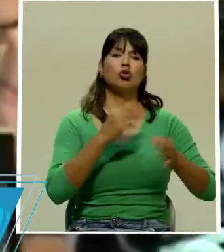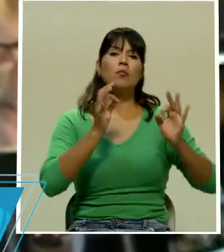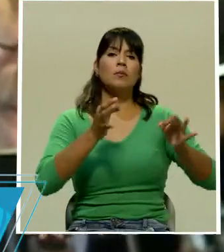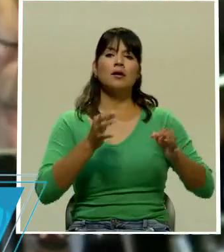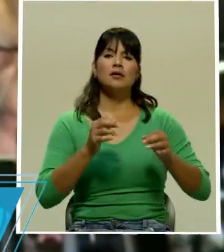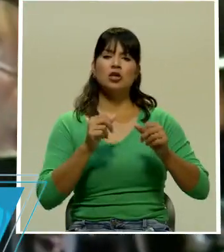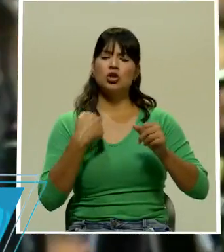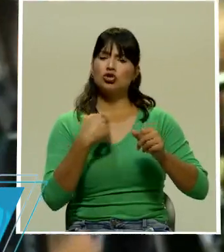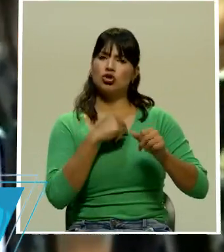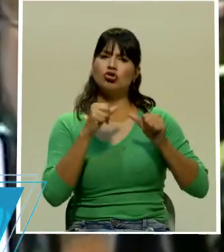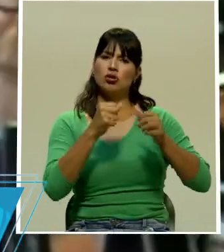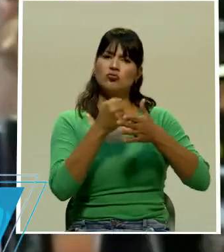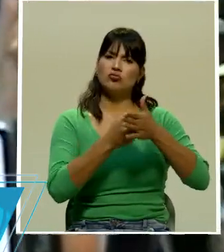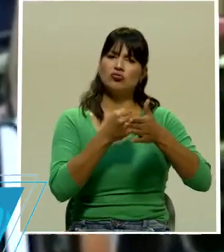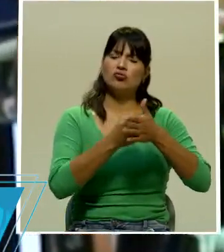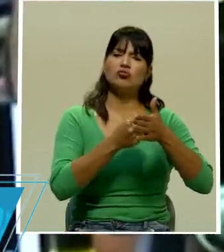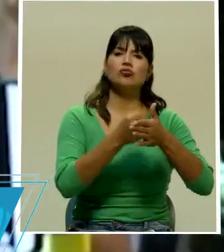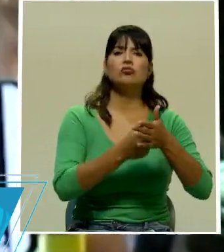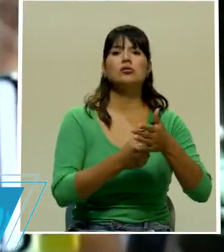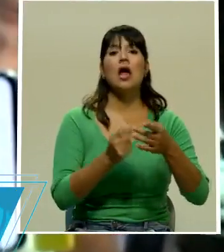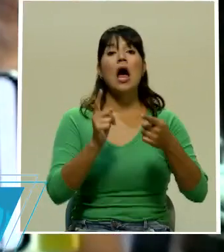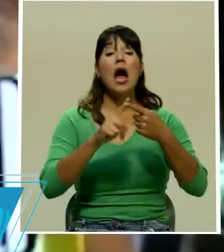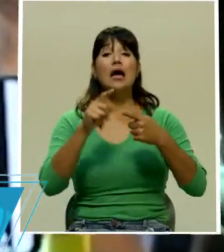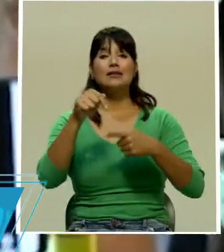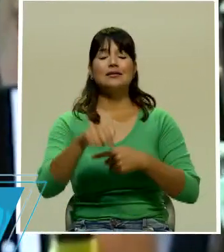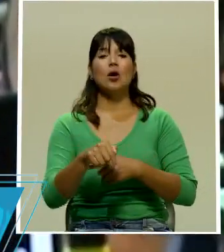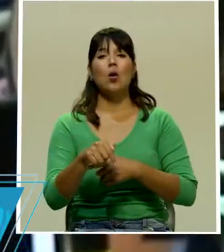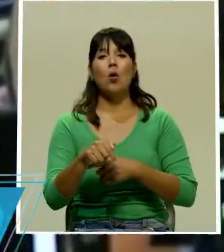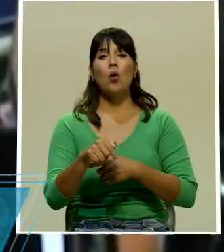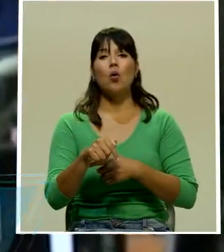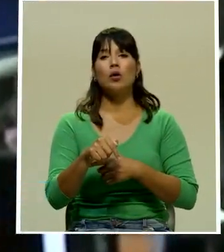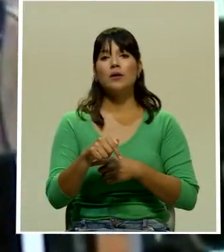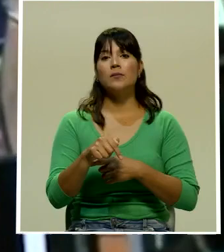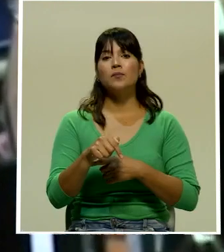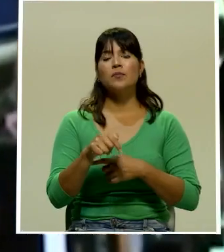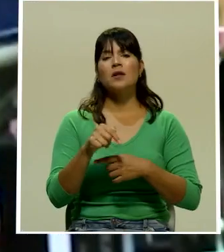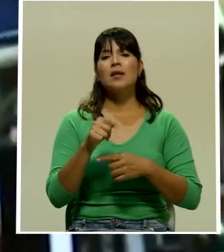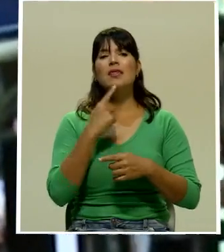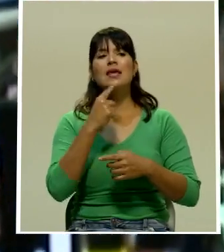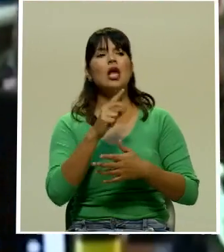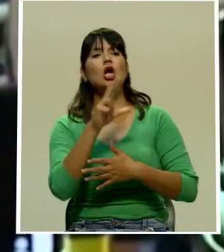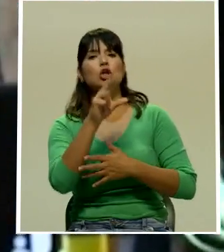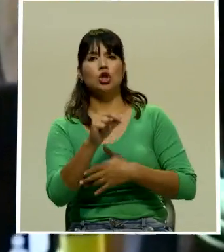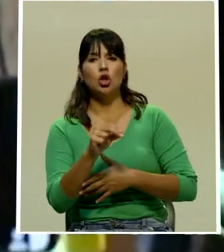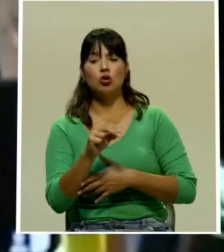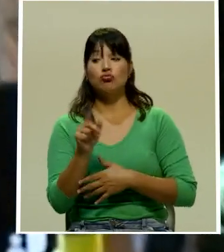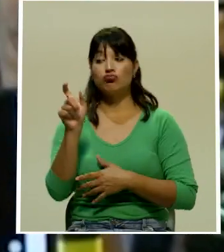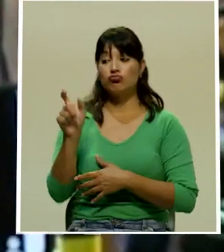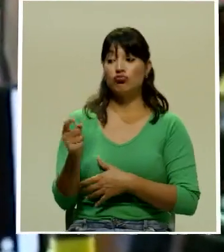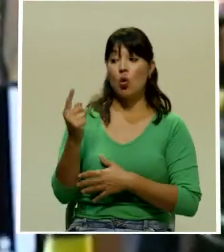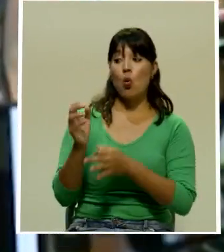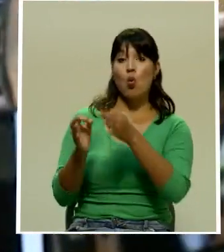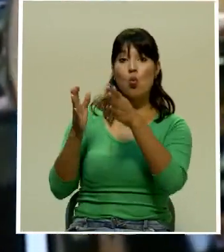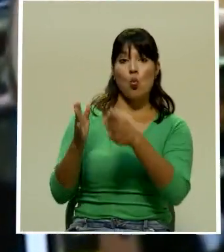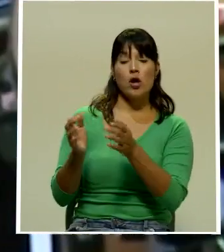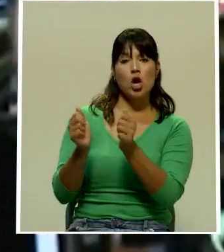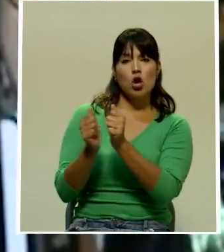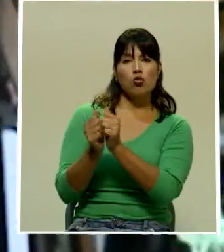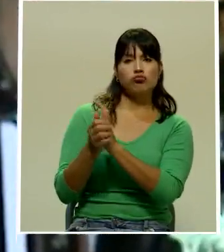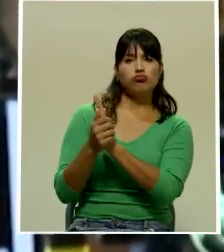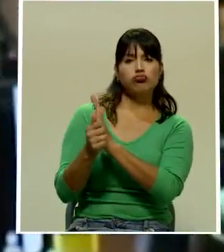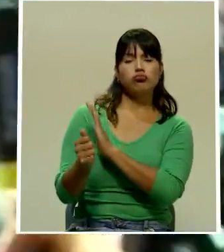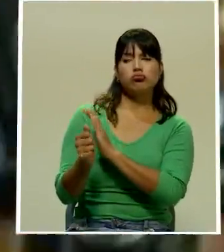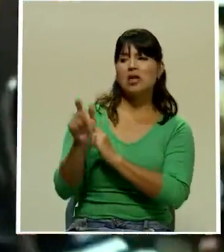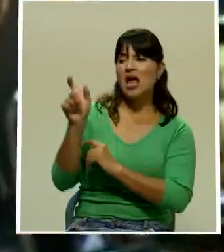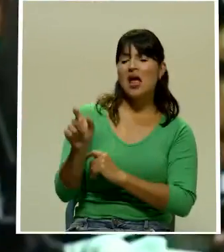peleando, pero al día de hoy, después de haber pedido cinco medidas cautelares de la Fiscalía, un juez competente no nos puso ninguna